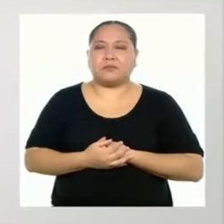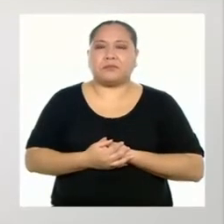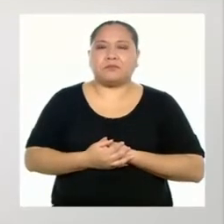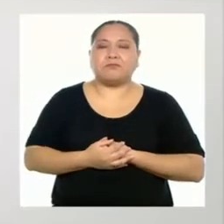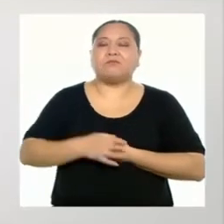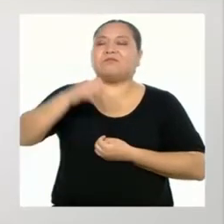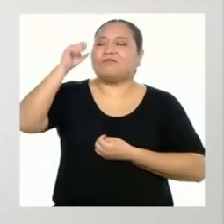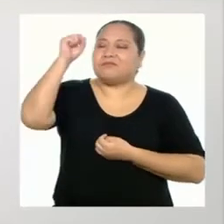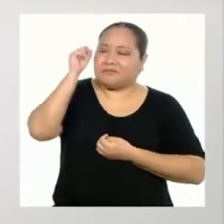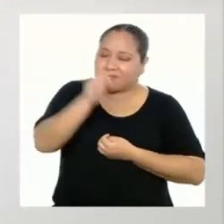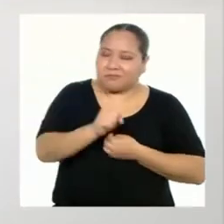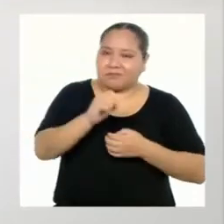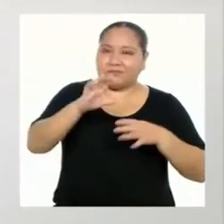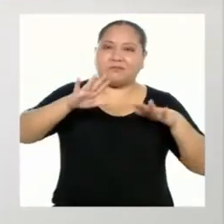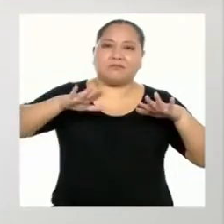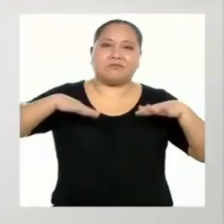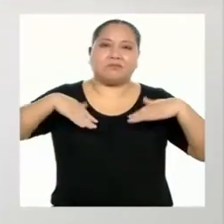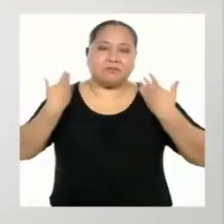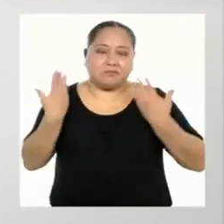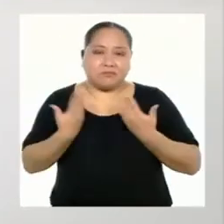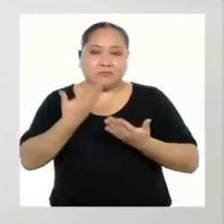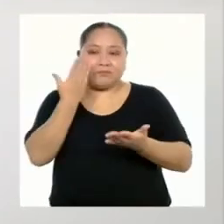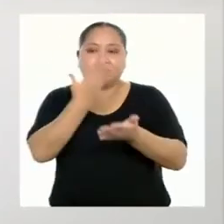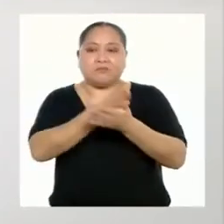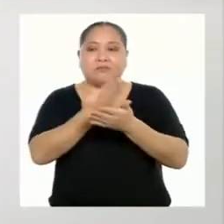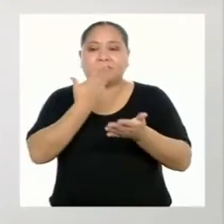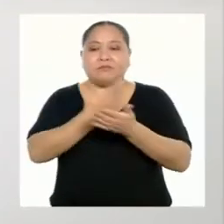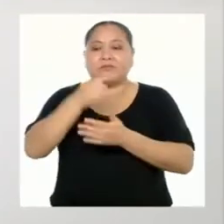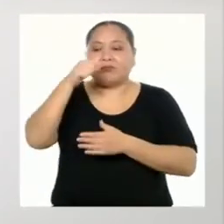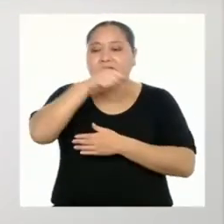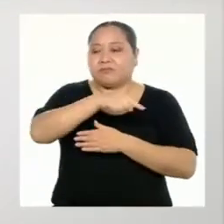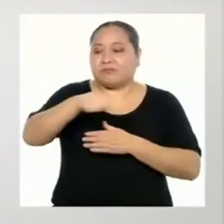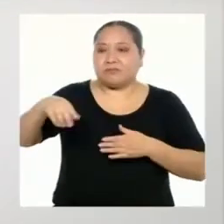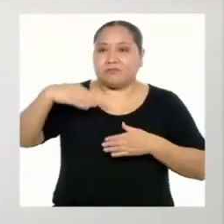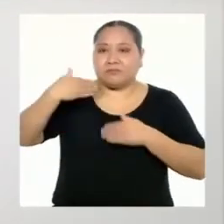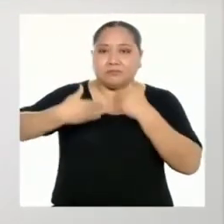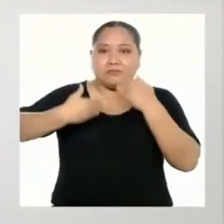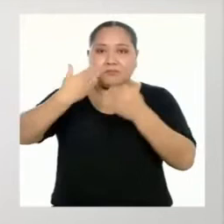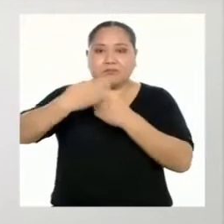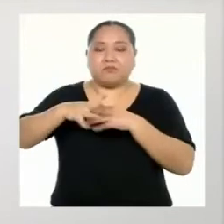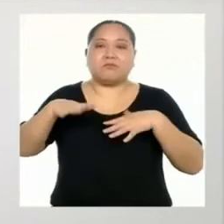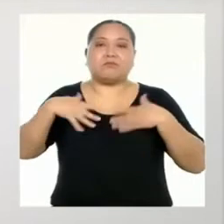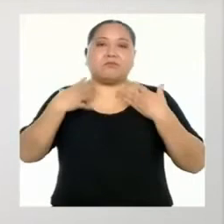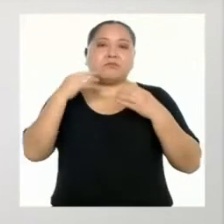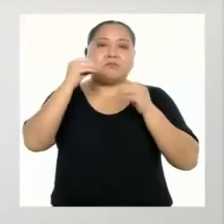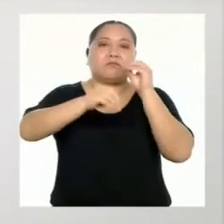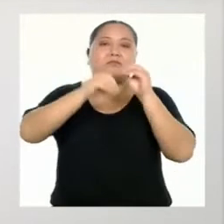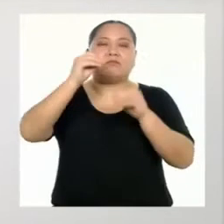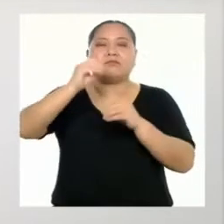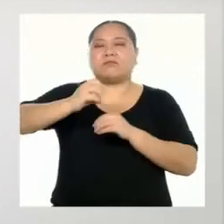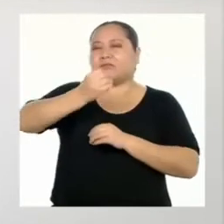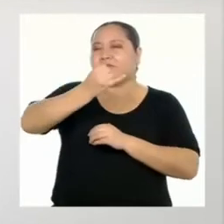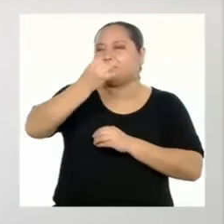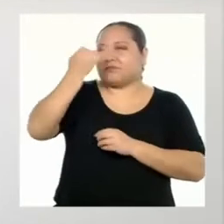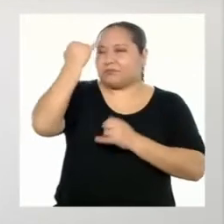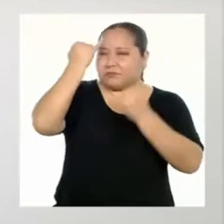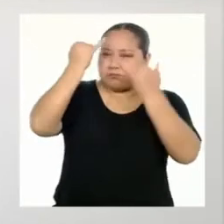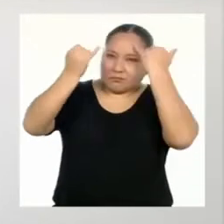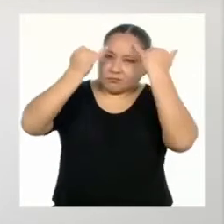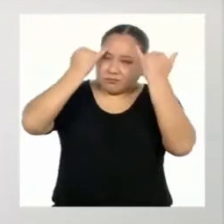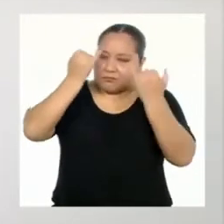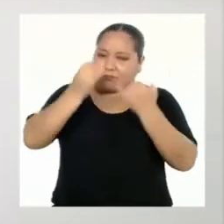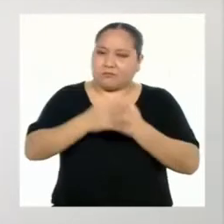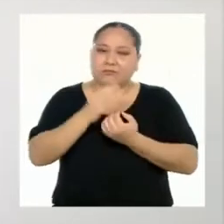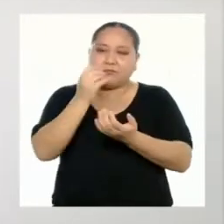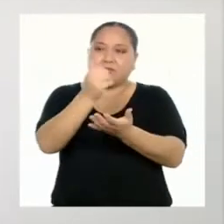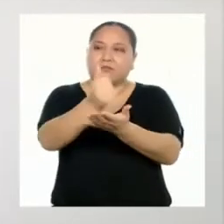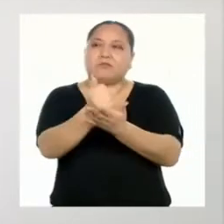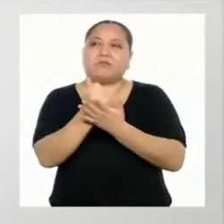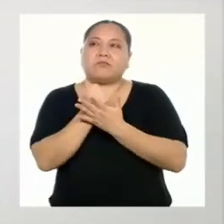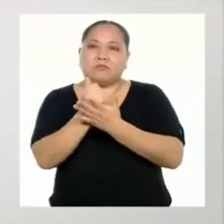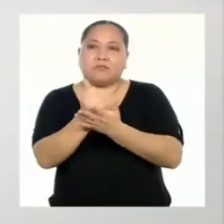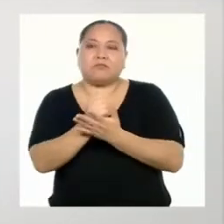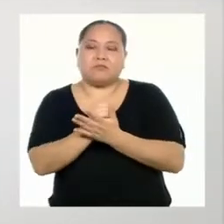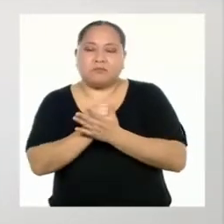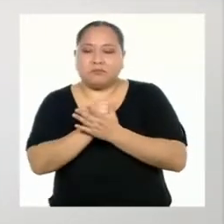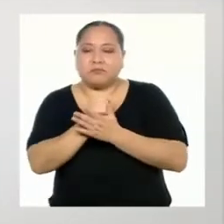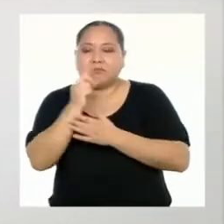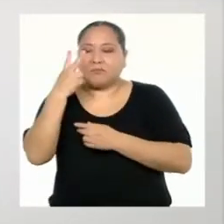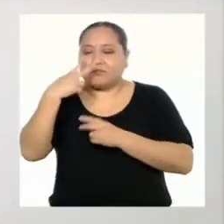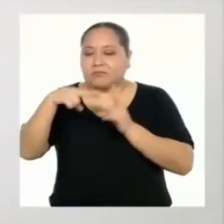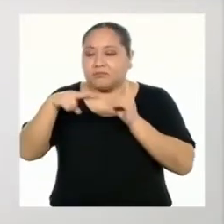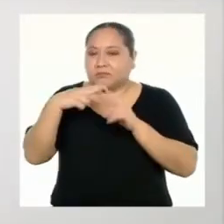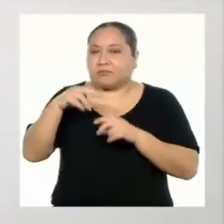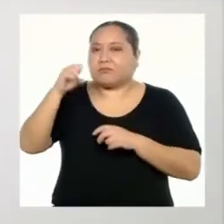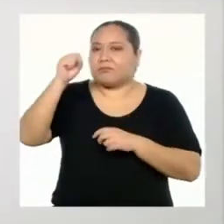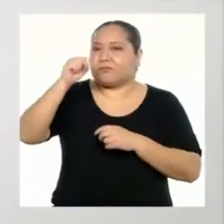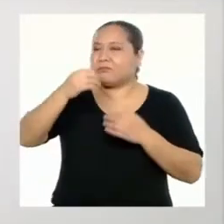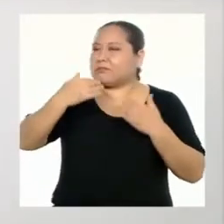Sí, para poder verificar todo este proceso, podemos establecer ciertos criterios que nos ayudarán a identificar si